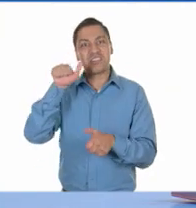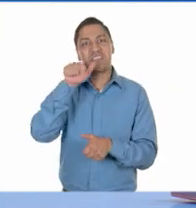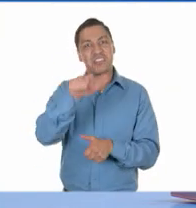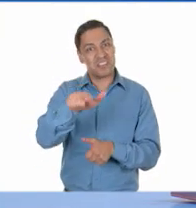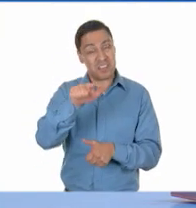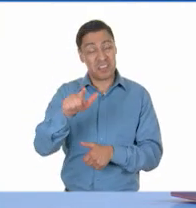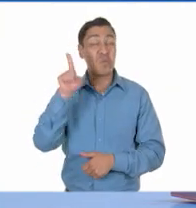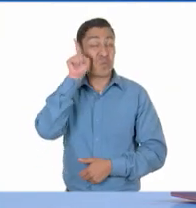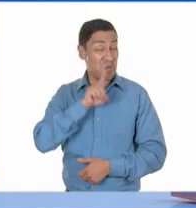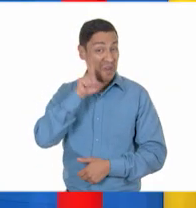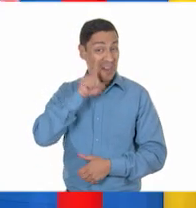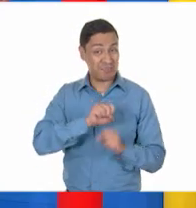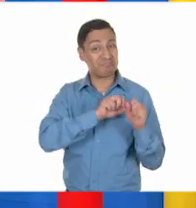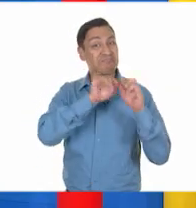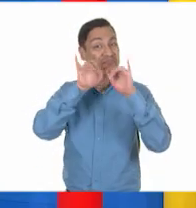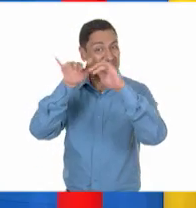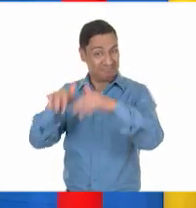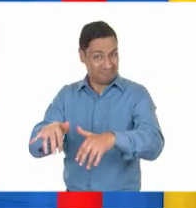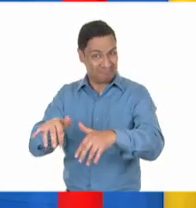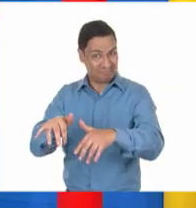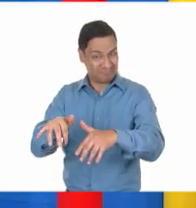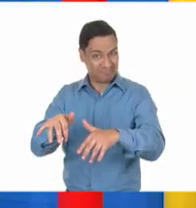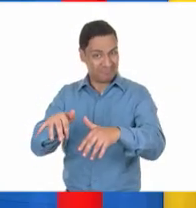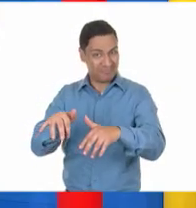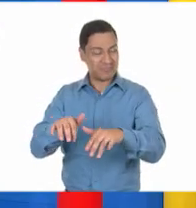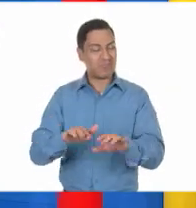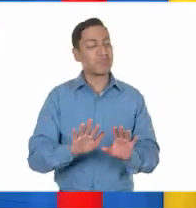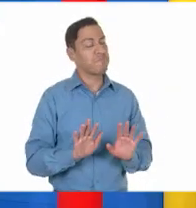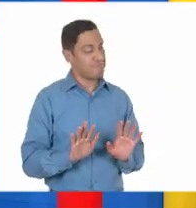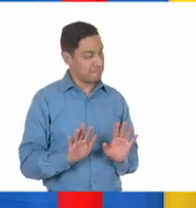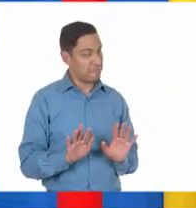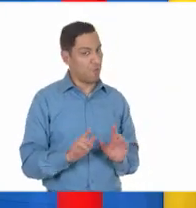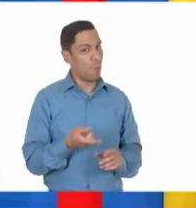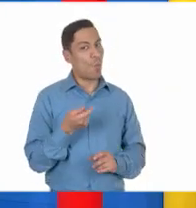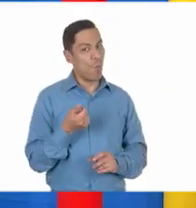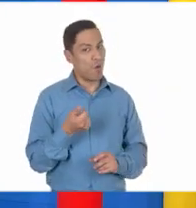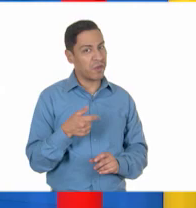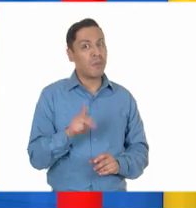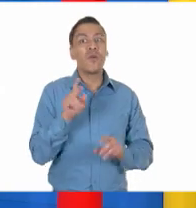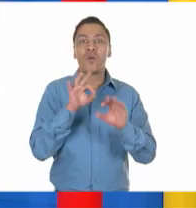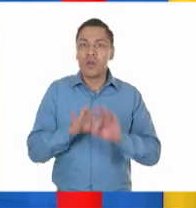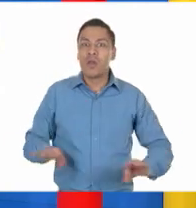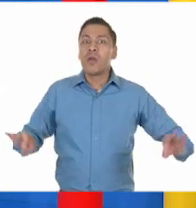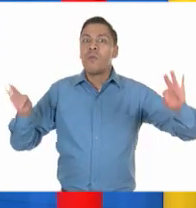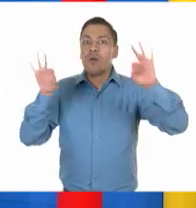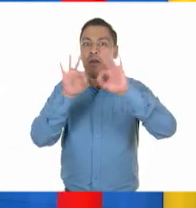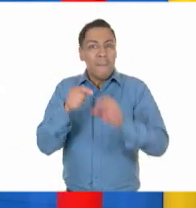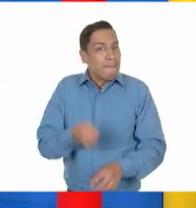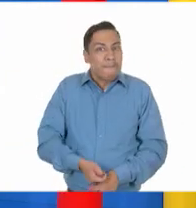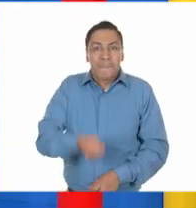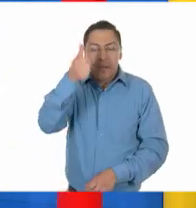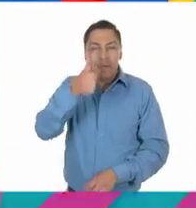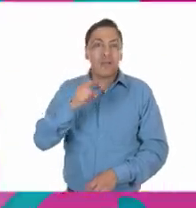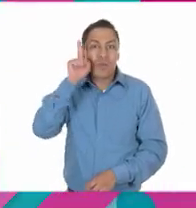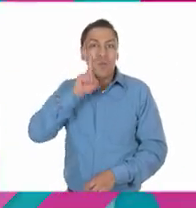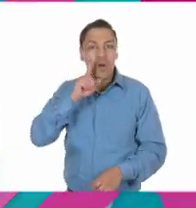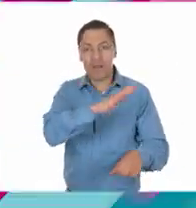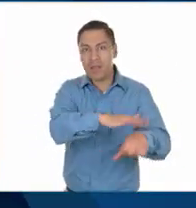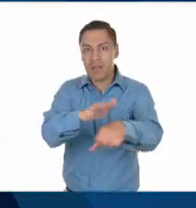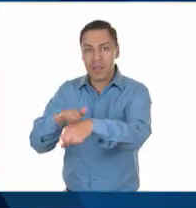poquitas? Bueno, no se trata del número, Tin, sino de la importancia histórica de este Congreso.